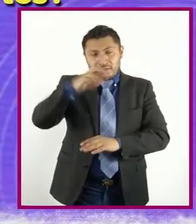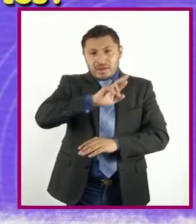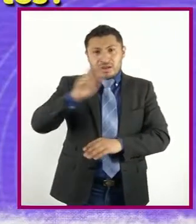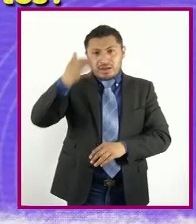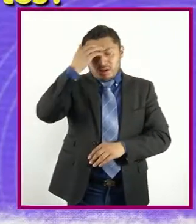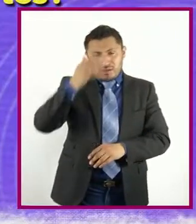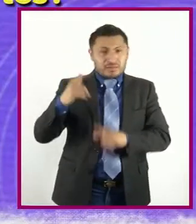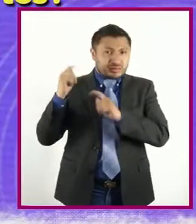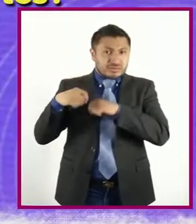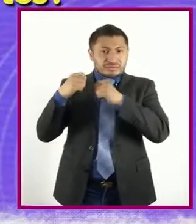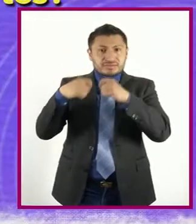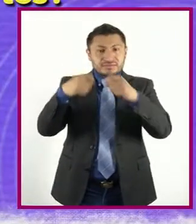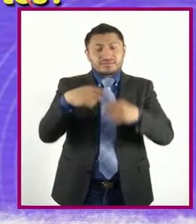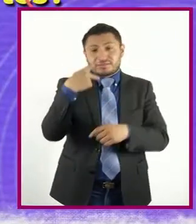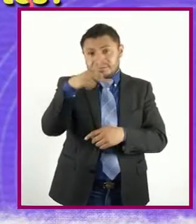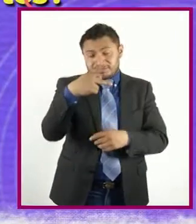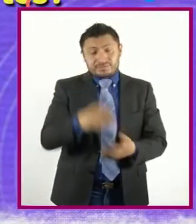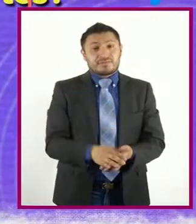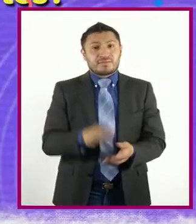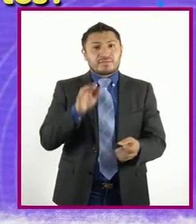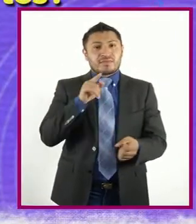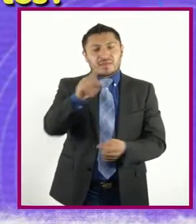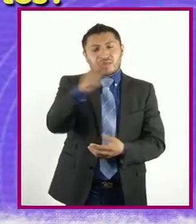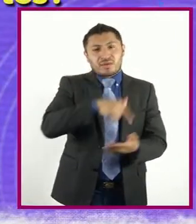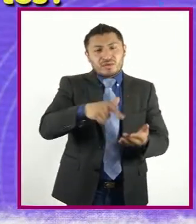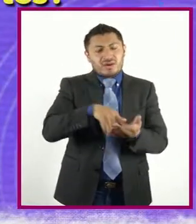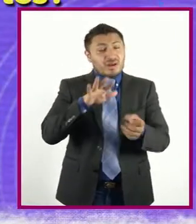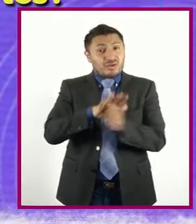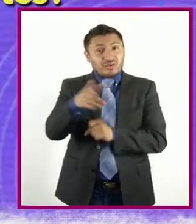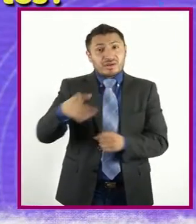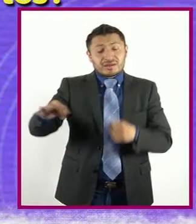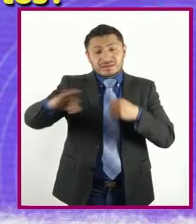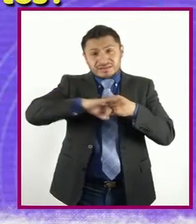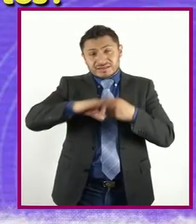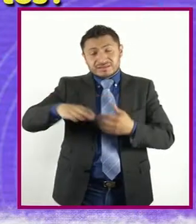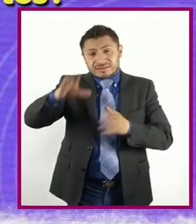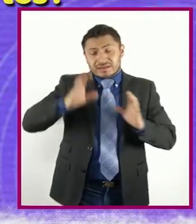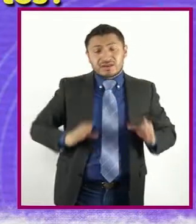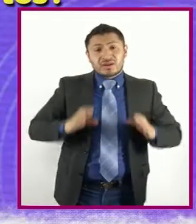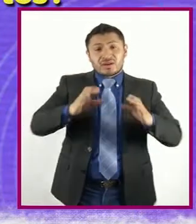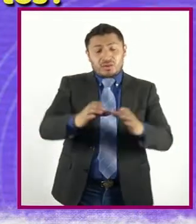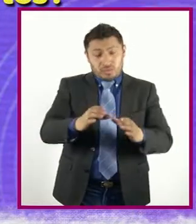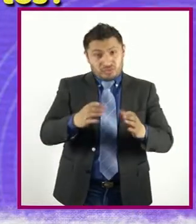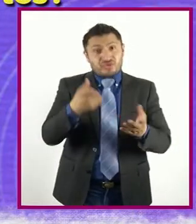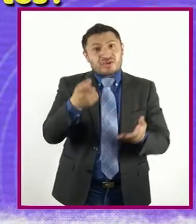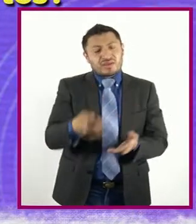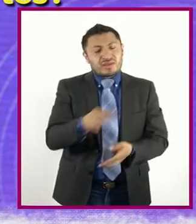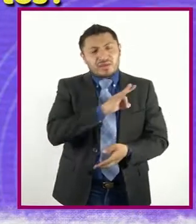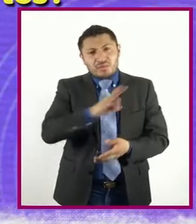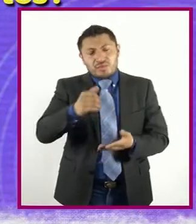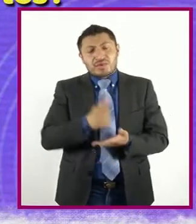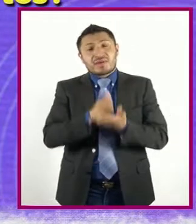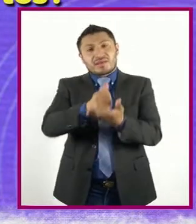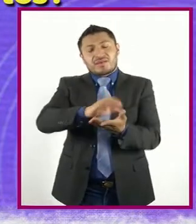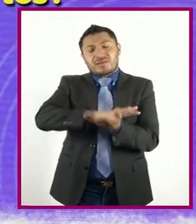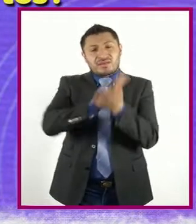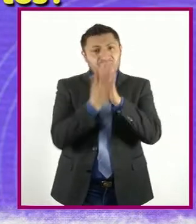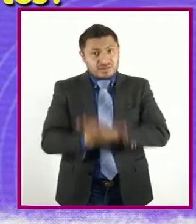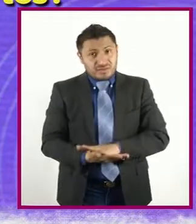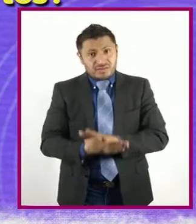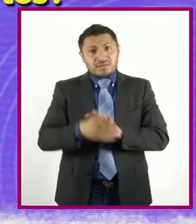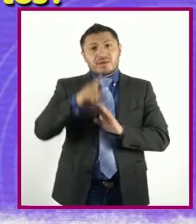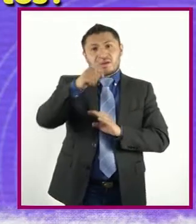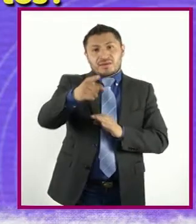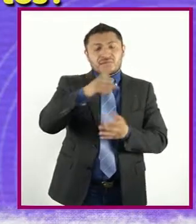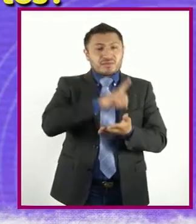Sus raíces ¿Qué lugar Cerca de su comunidad Que sea un espacio Público Pueden transformar Para